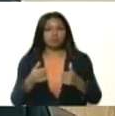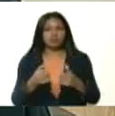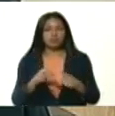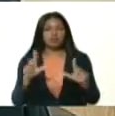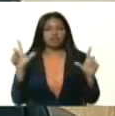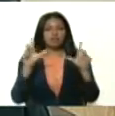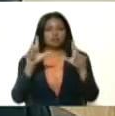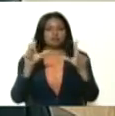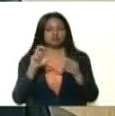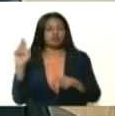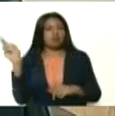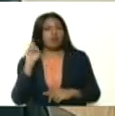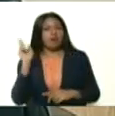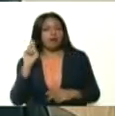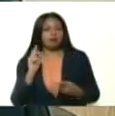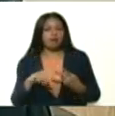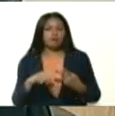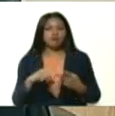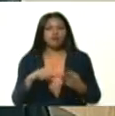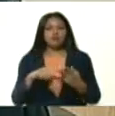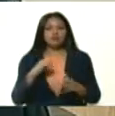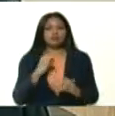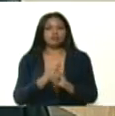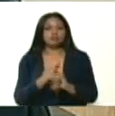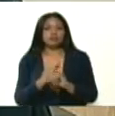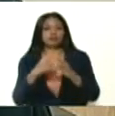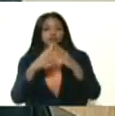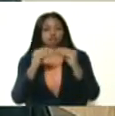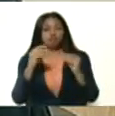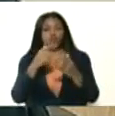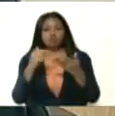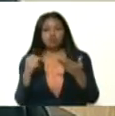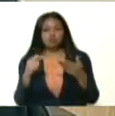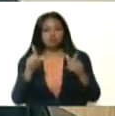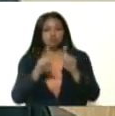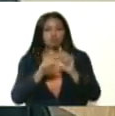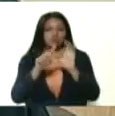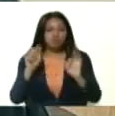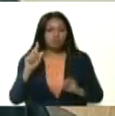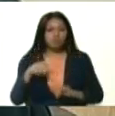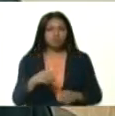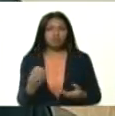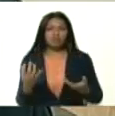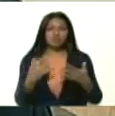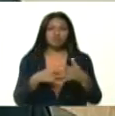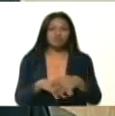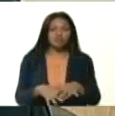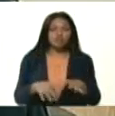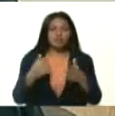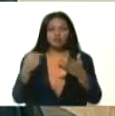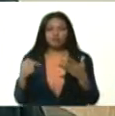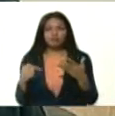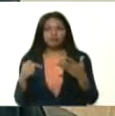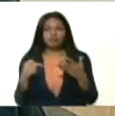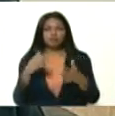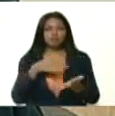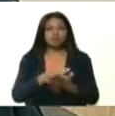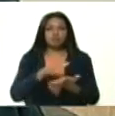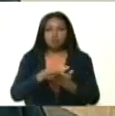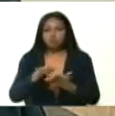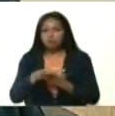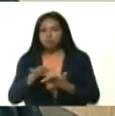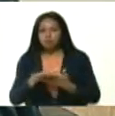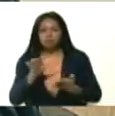televisión, la radio, el internet, todas las plataformas, incluyendo las plataformas impresas.